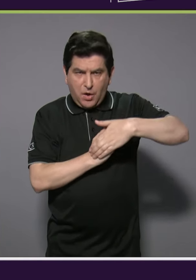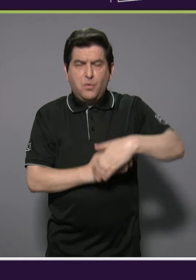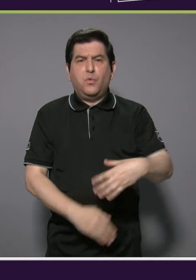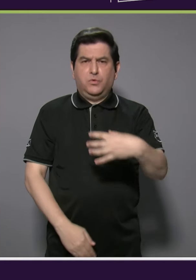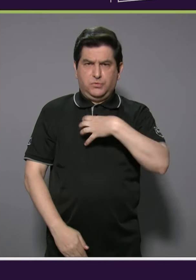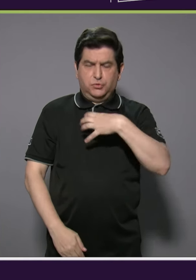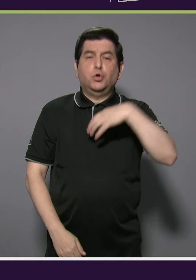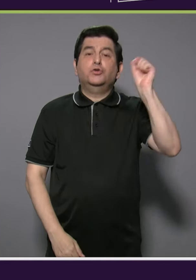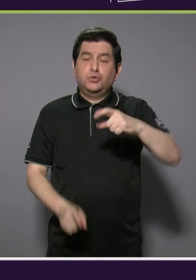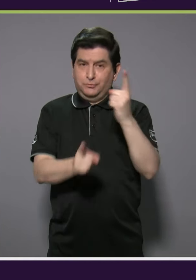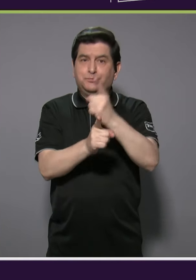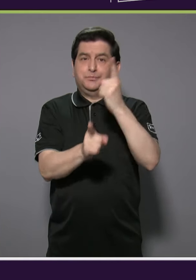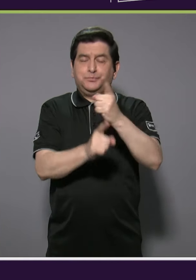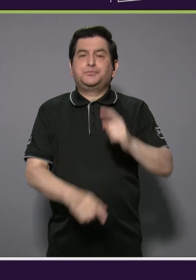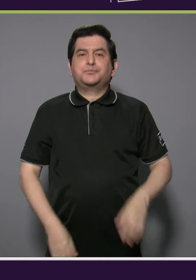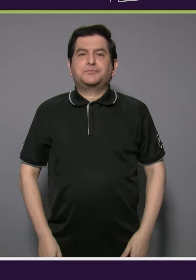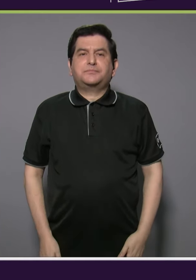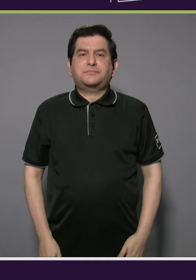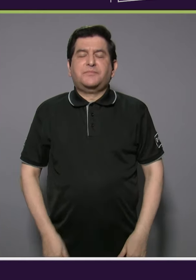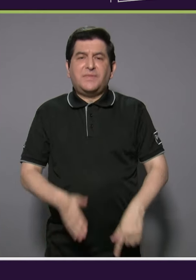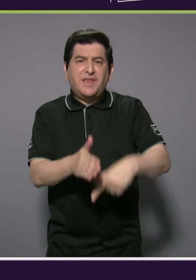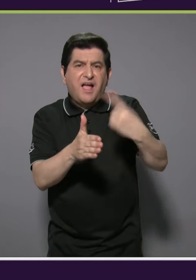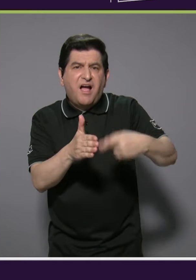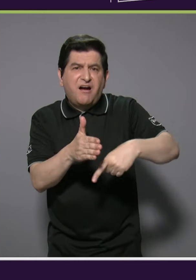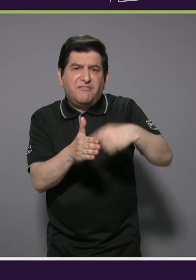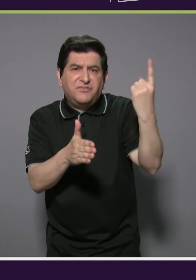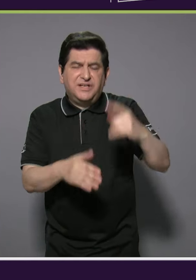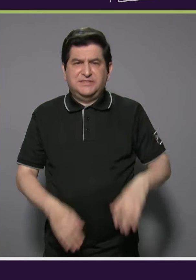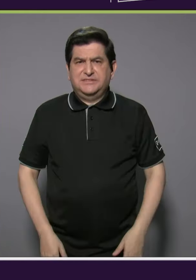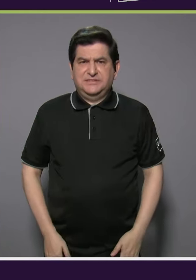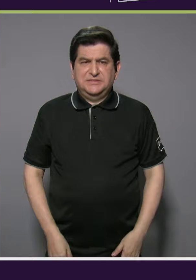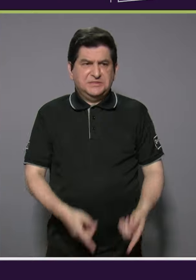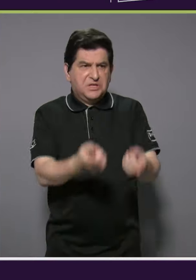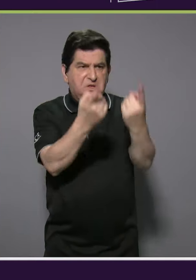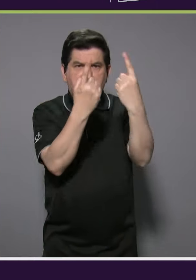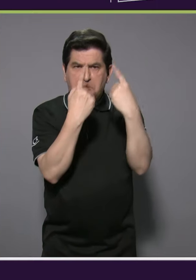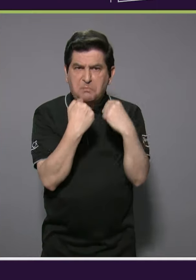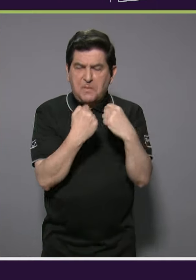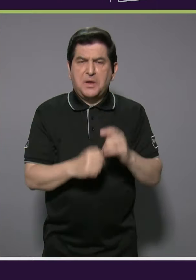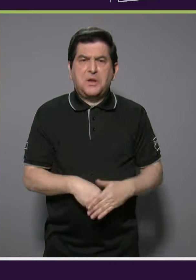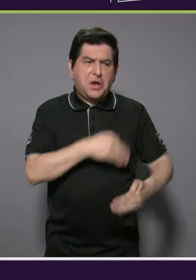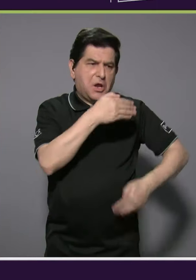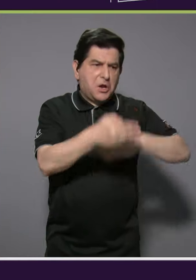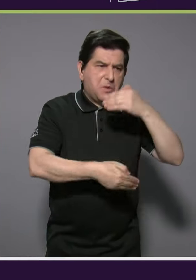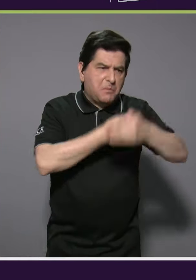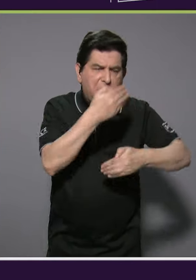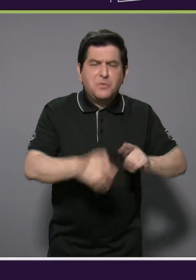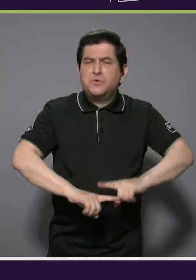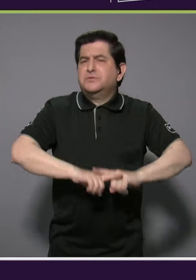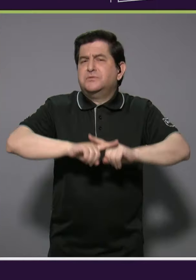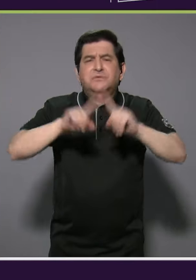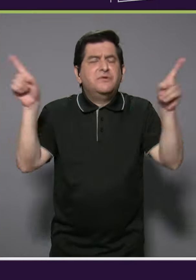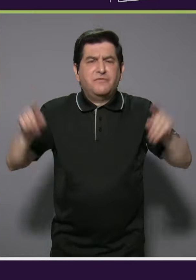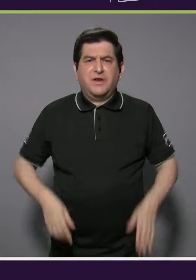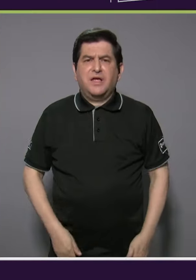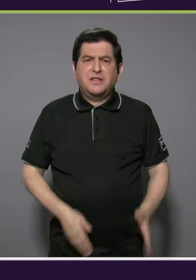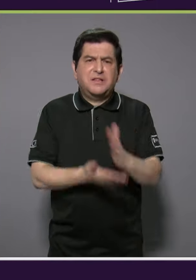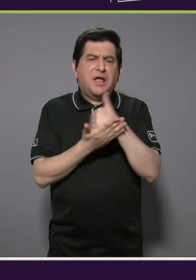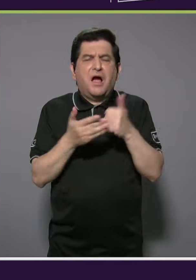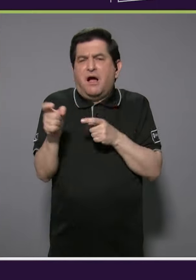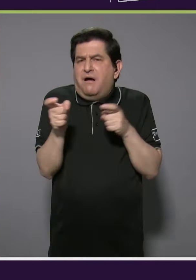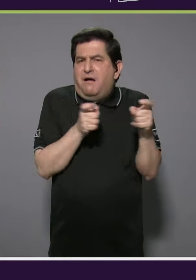Exactamente, muchas veces vienen para un proceso completamente distinto, algo administrativo